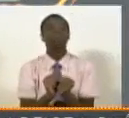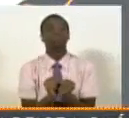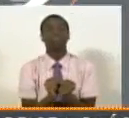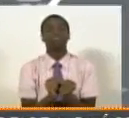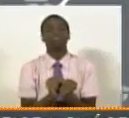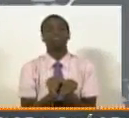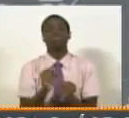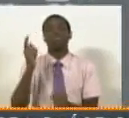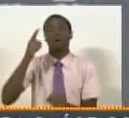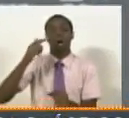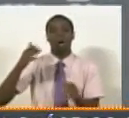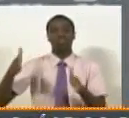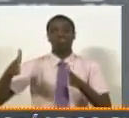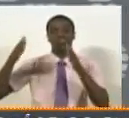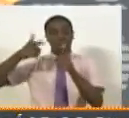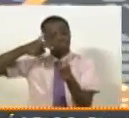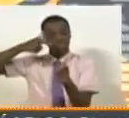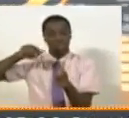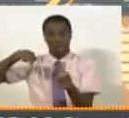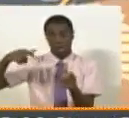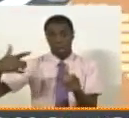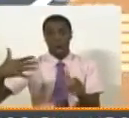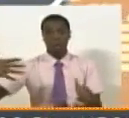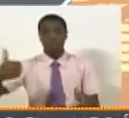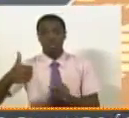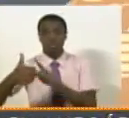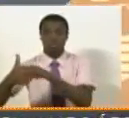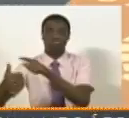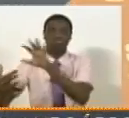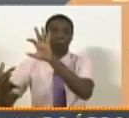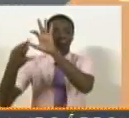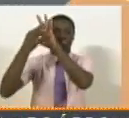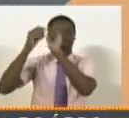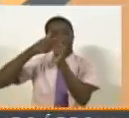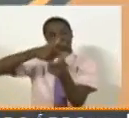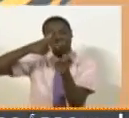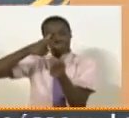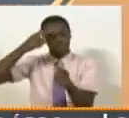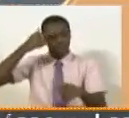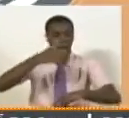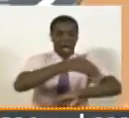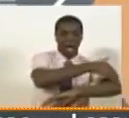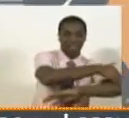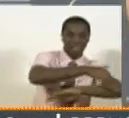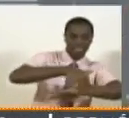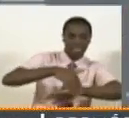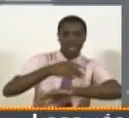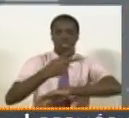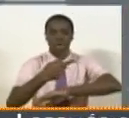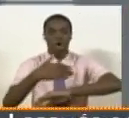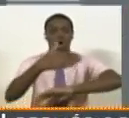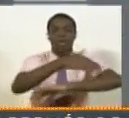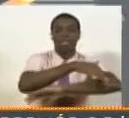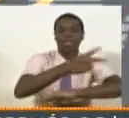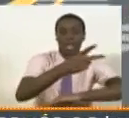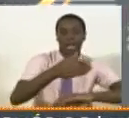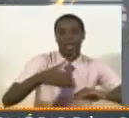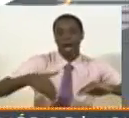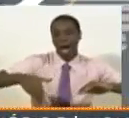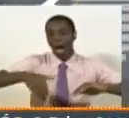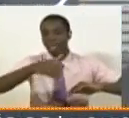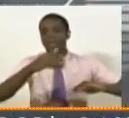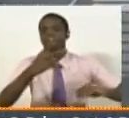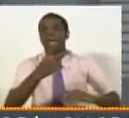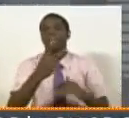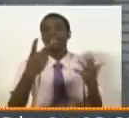francotirador de la MUC, específicamente entre las avenidas 2 y 3, calle 26, que se llaman el